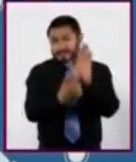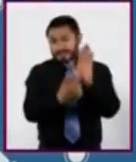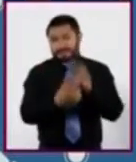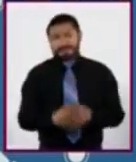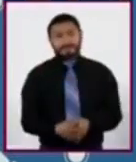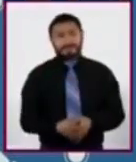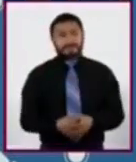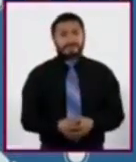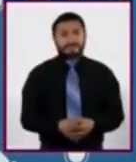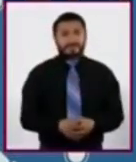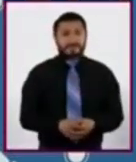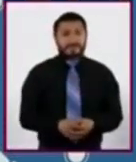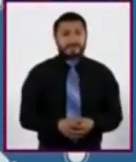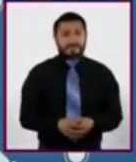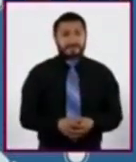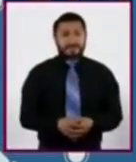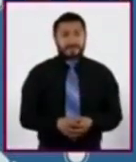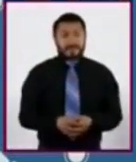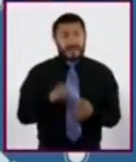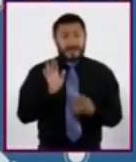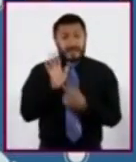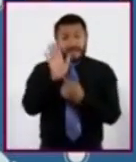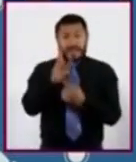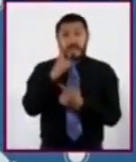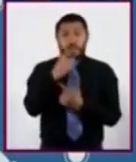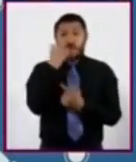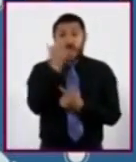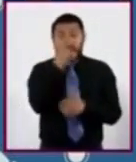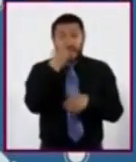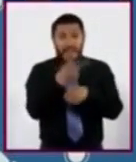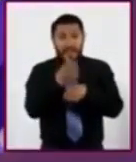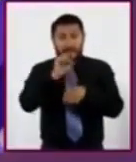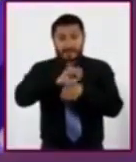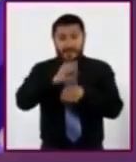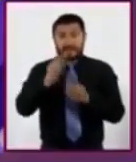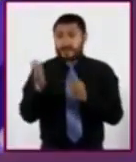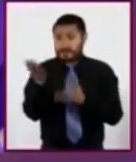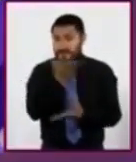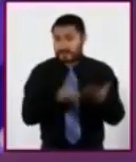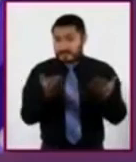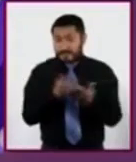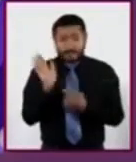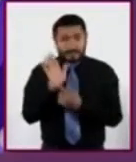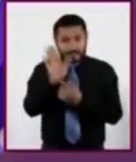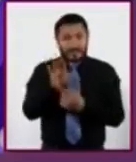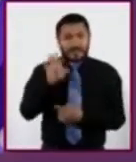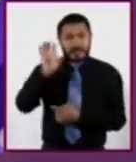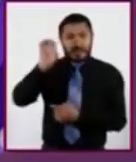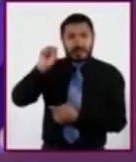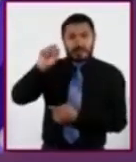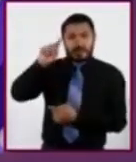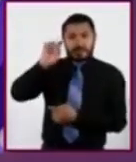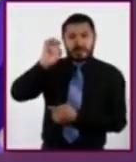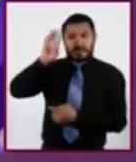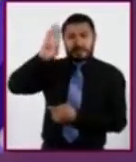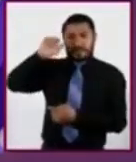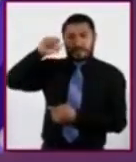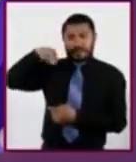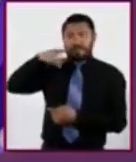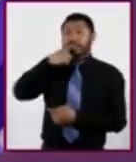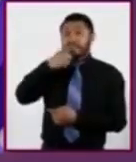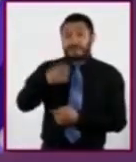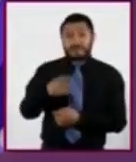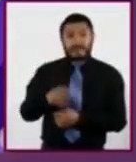el cual fue compartido por un estudiante de segundo grado. Esteban dice respecto a la primera